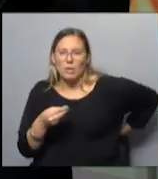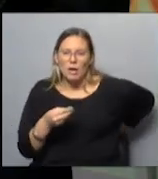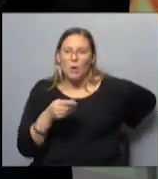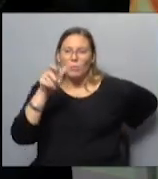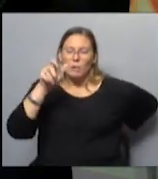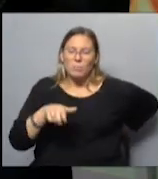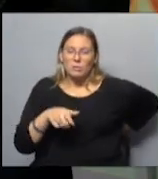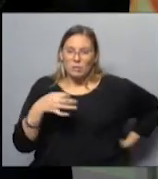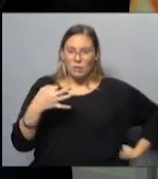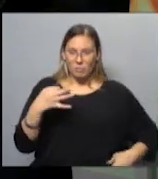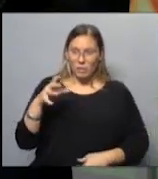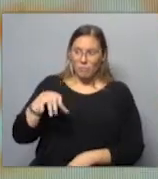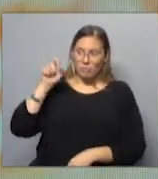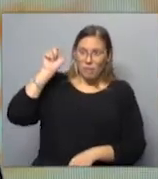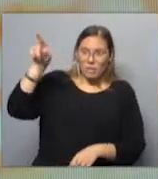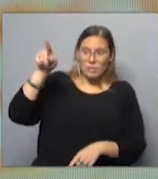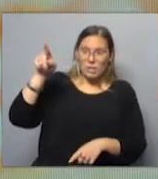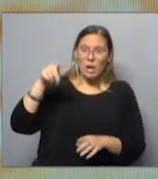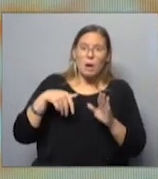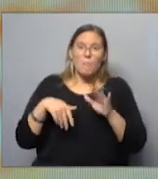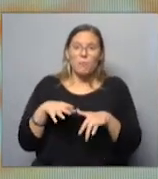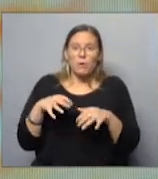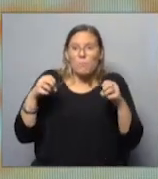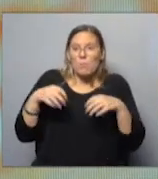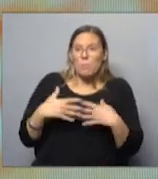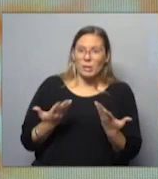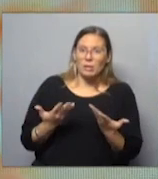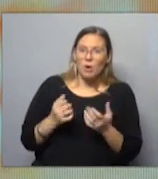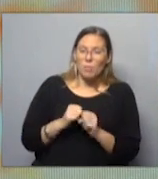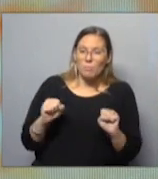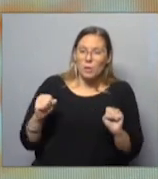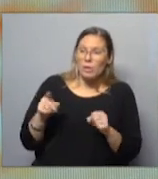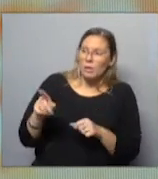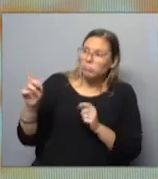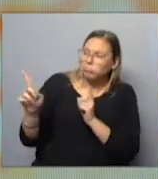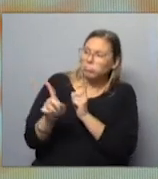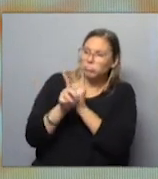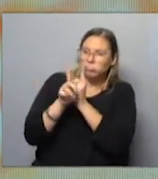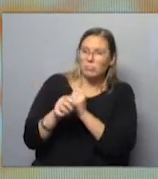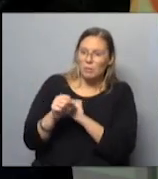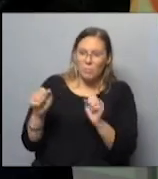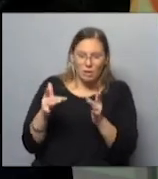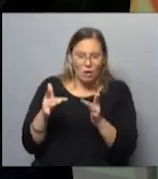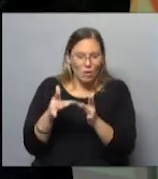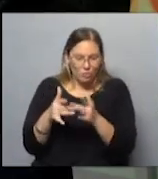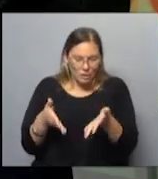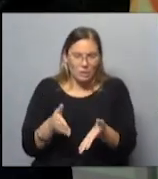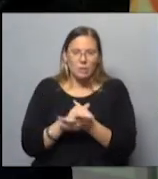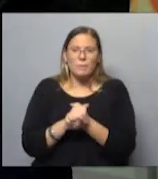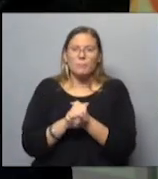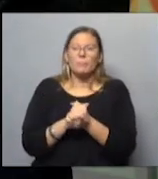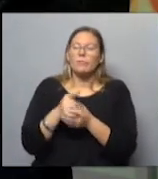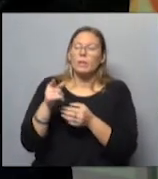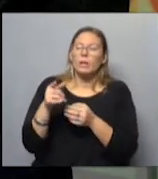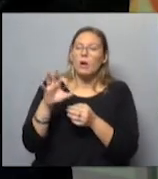desde alguien que en realidad es noruego, fue como mágico para mí encontrarla a ella y que se conectara con esto. Oscar,